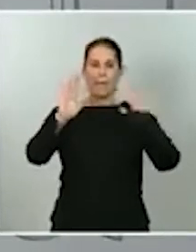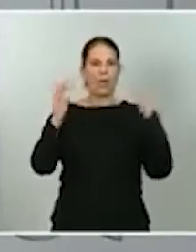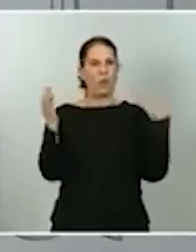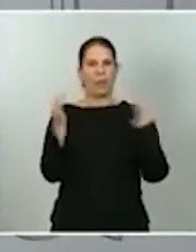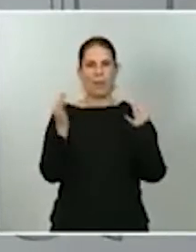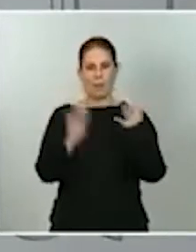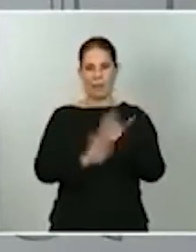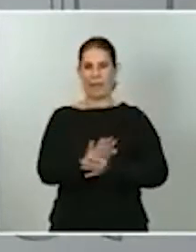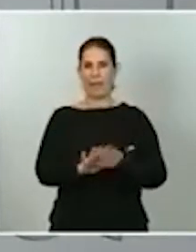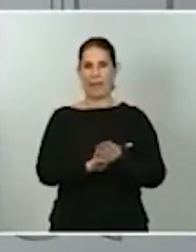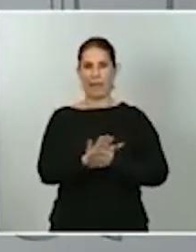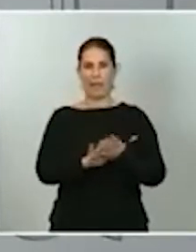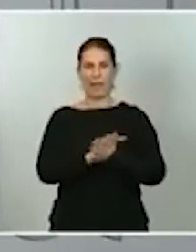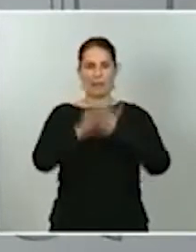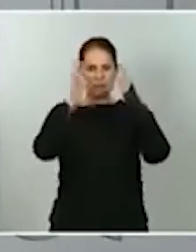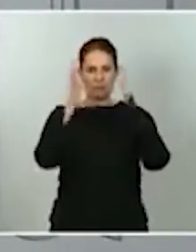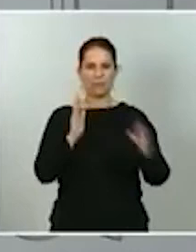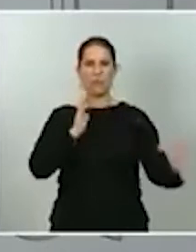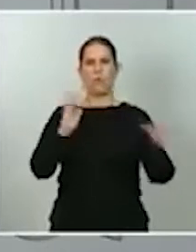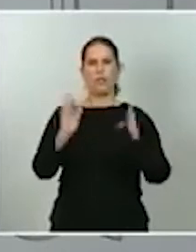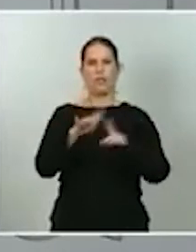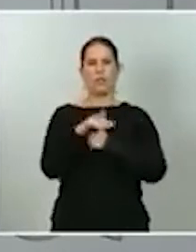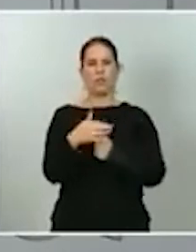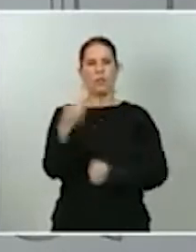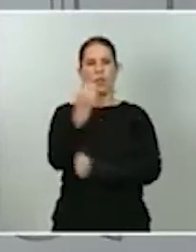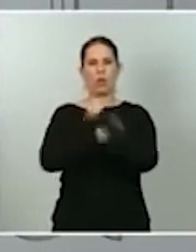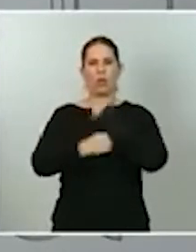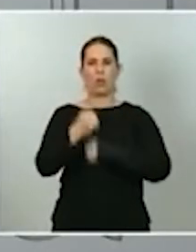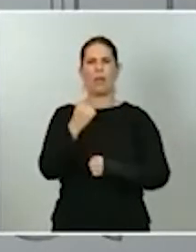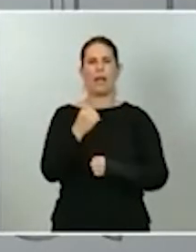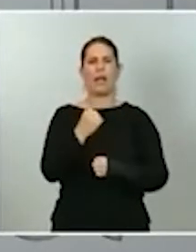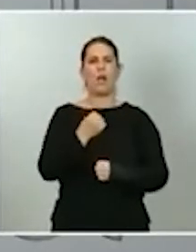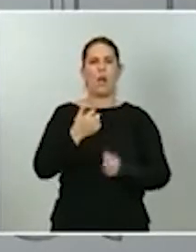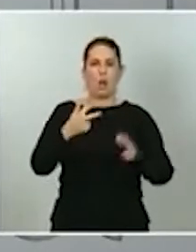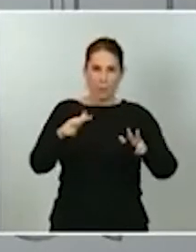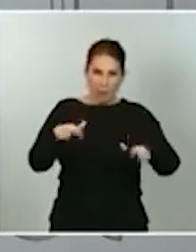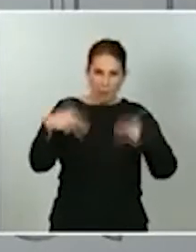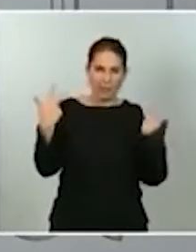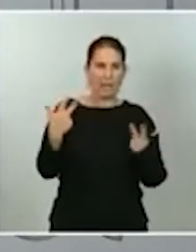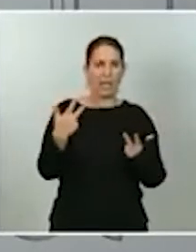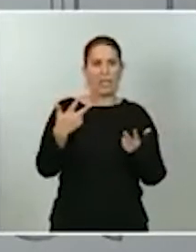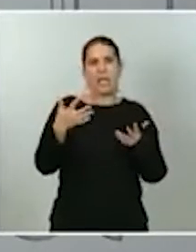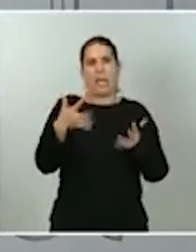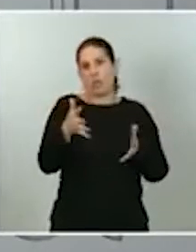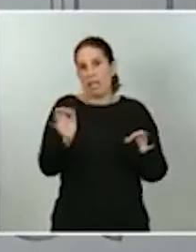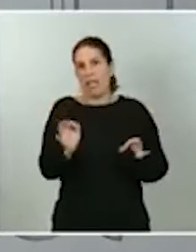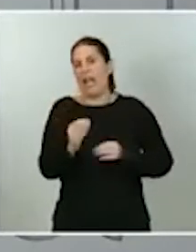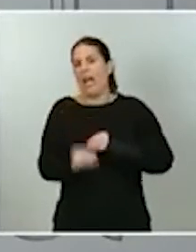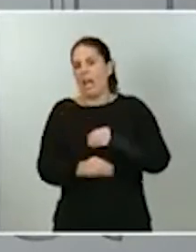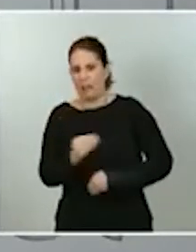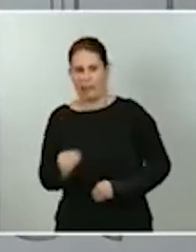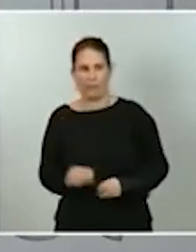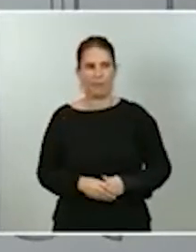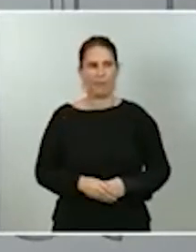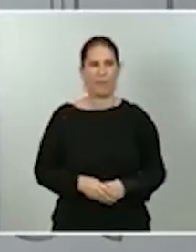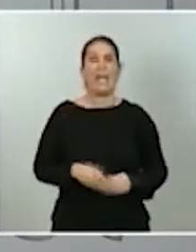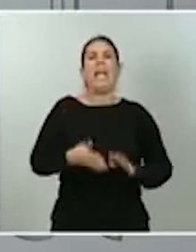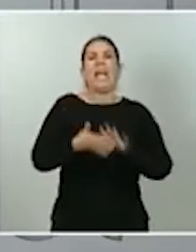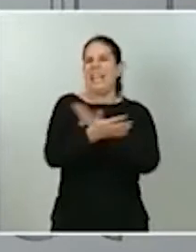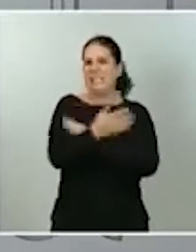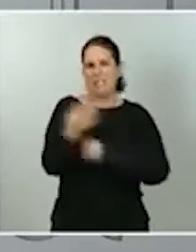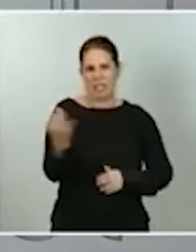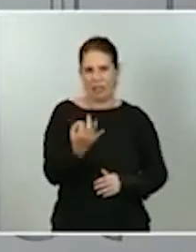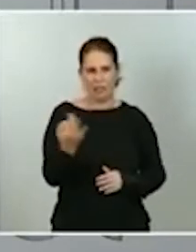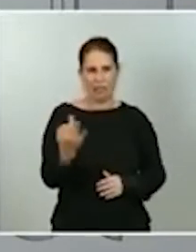en que la situación económica así lo permita y también así lo aconseje. Esto significa que, cuando presentemos el proyecto de